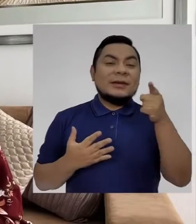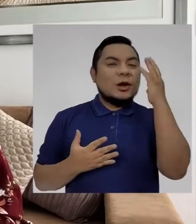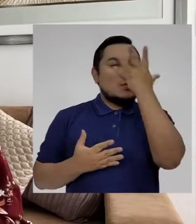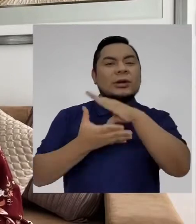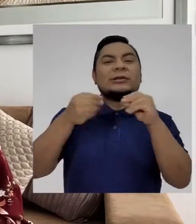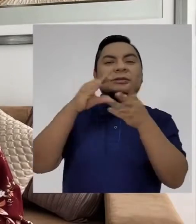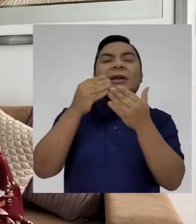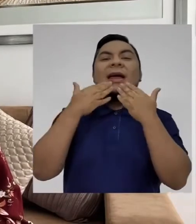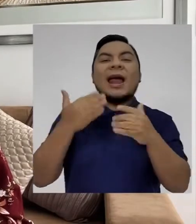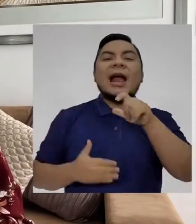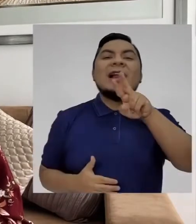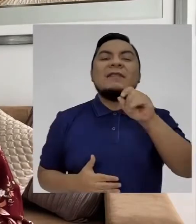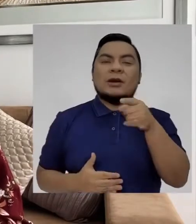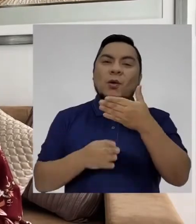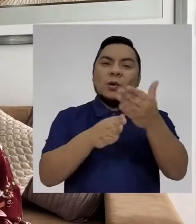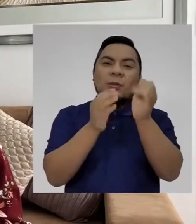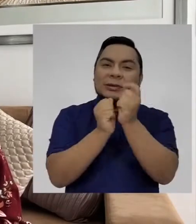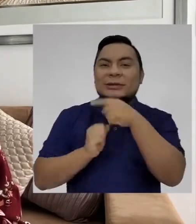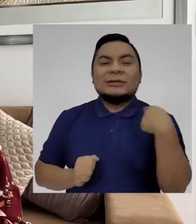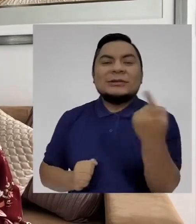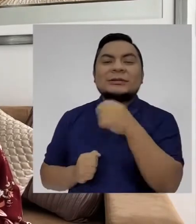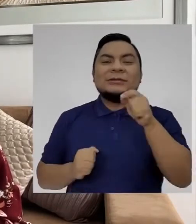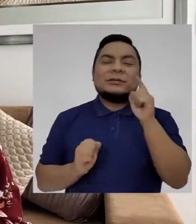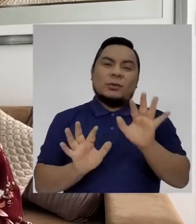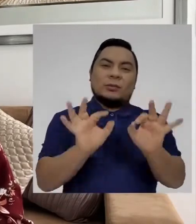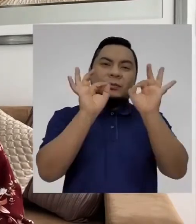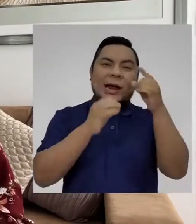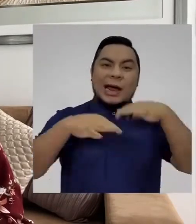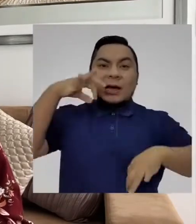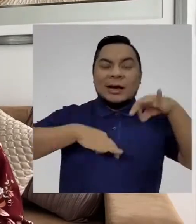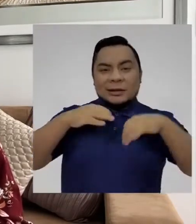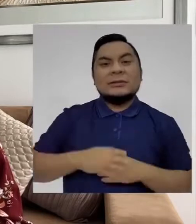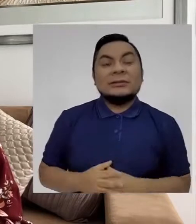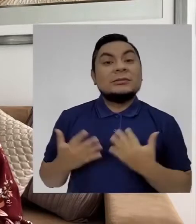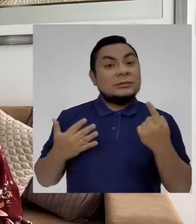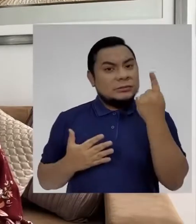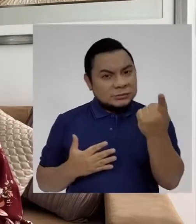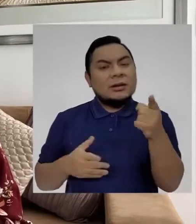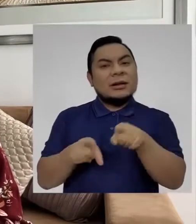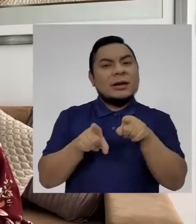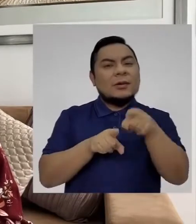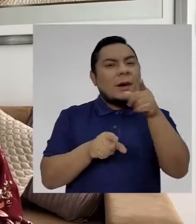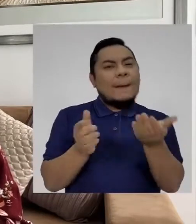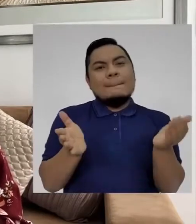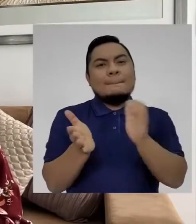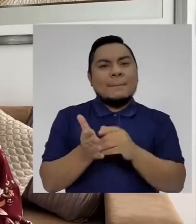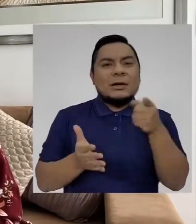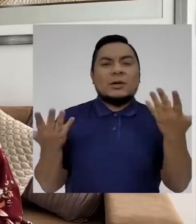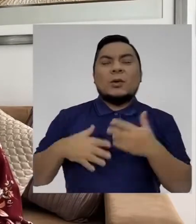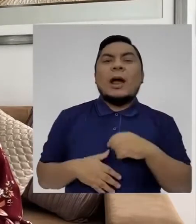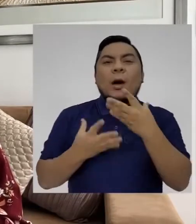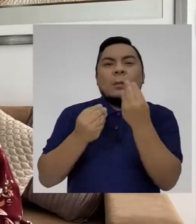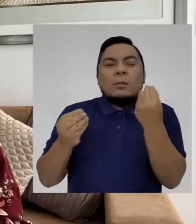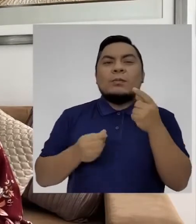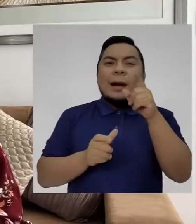¡Qué linda historia! Gracias, Álvaro, por compartir con nosotros. Eres un excelente actor. Y no solo eso, ya tienes